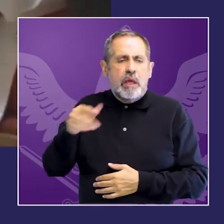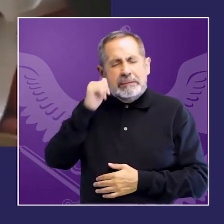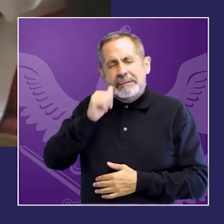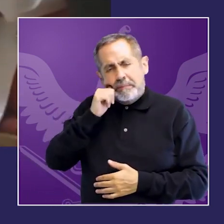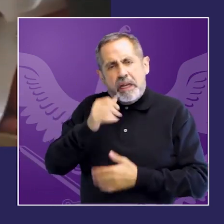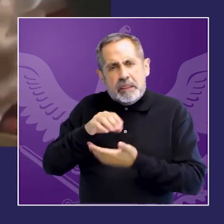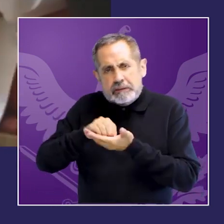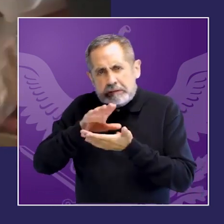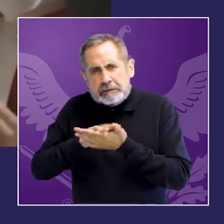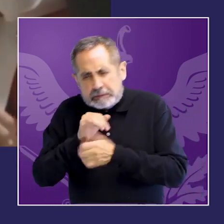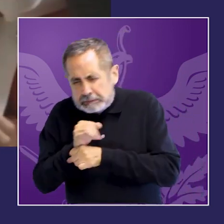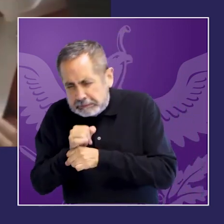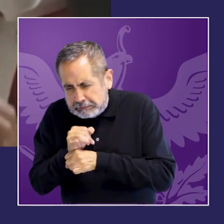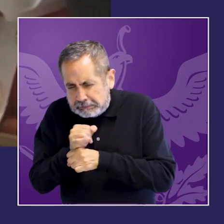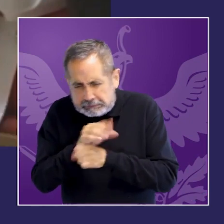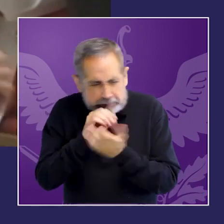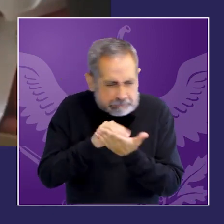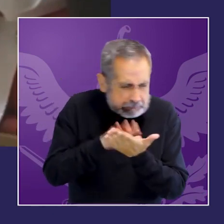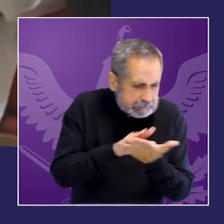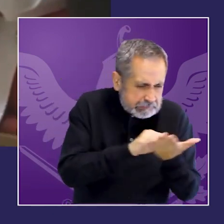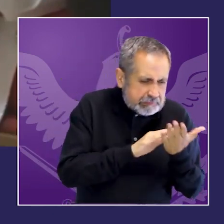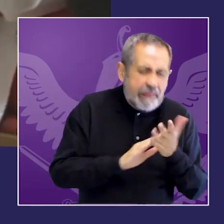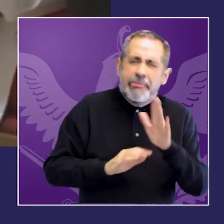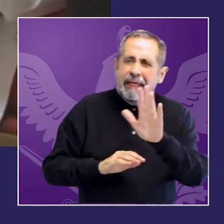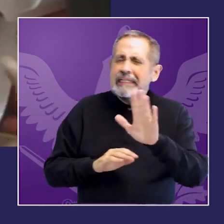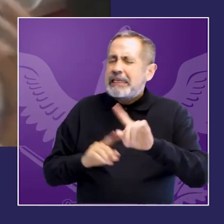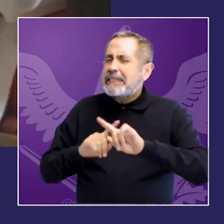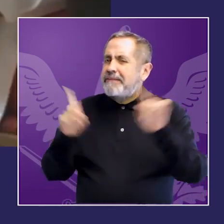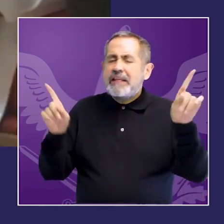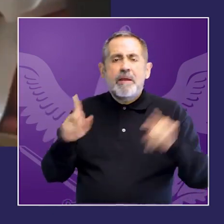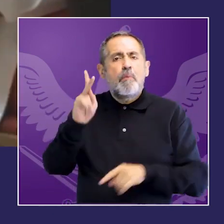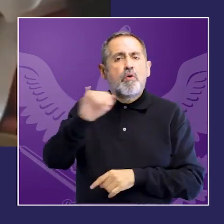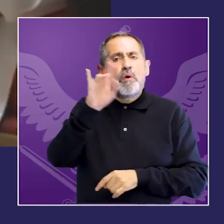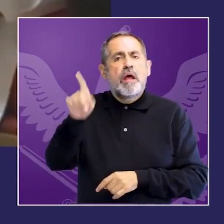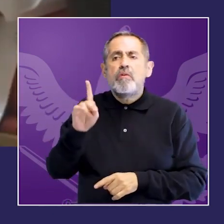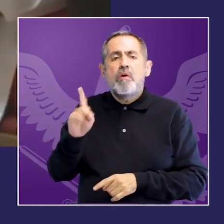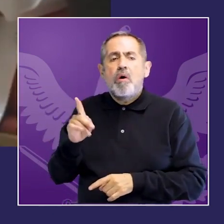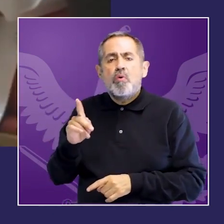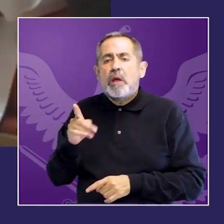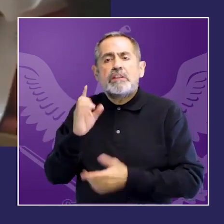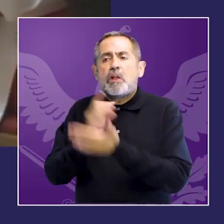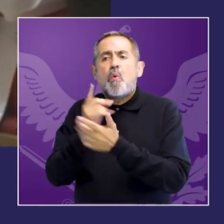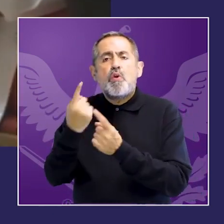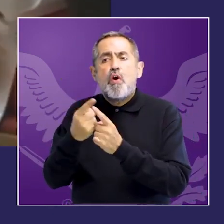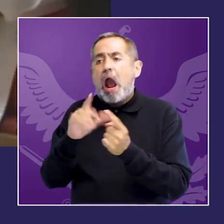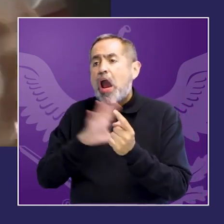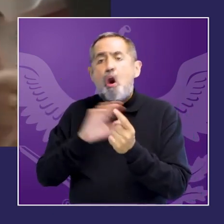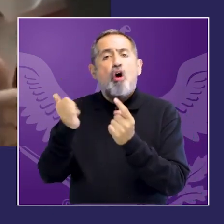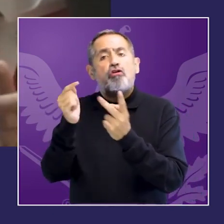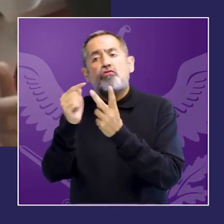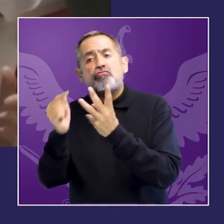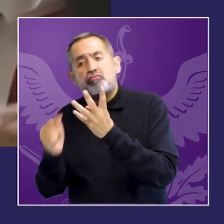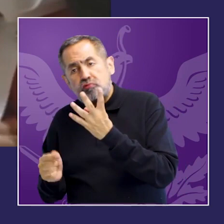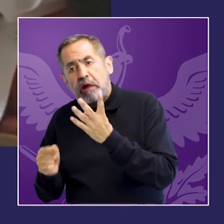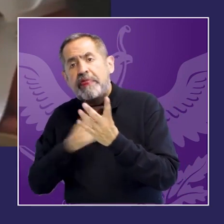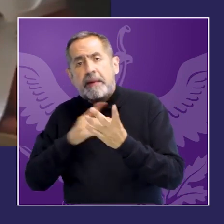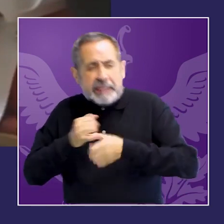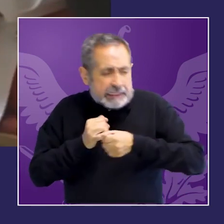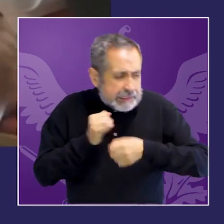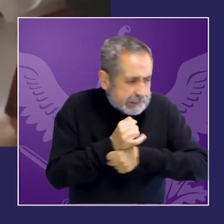del poder judicial hay un levantamiento que tiene que ser específico a lo que hace el poder judicial no es el único